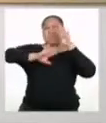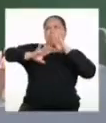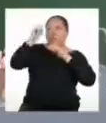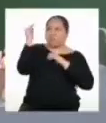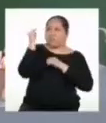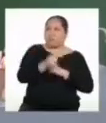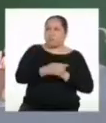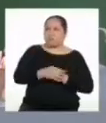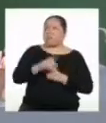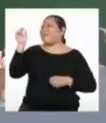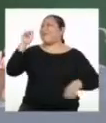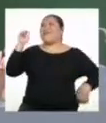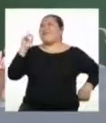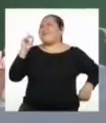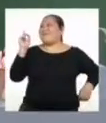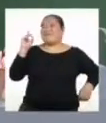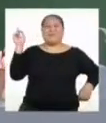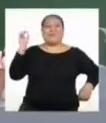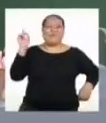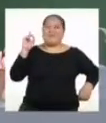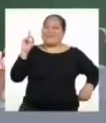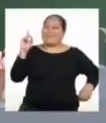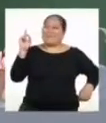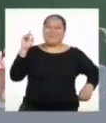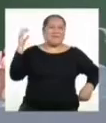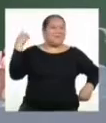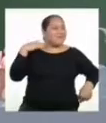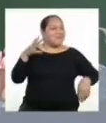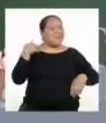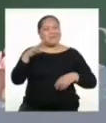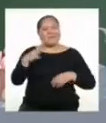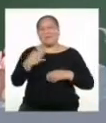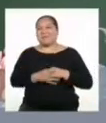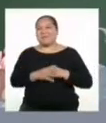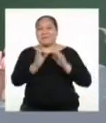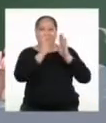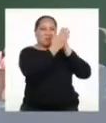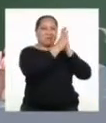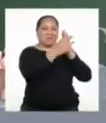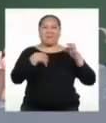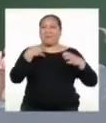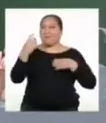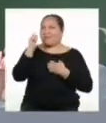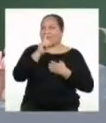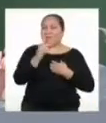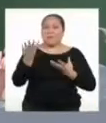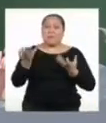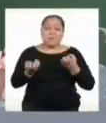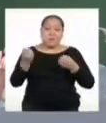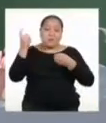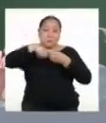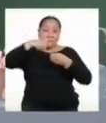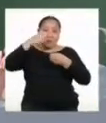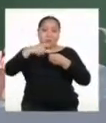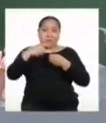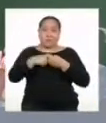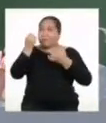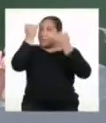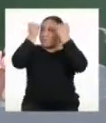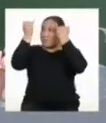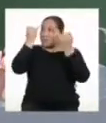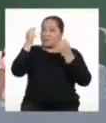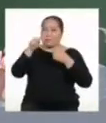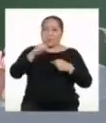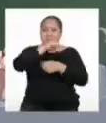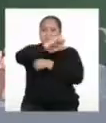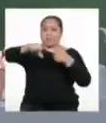al respecto? No, ya hice varios fanzines de reclamos. Ahora quisiera más bien incluir algunas ideas para que la convivencia sea